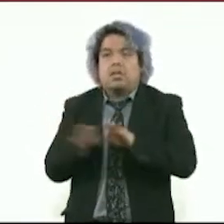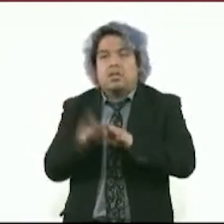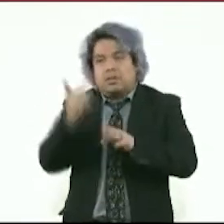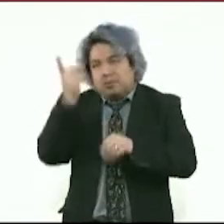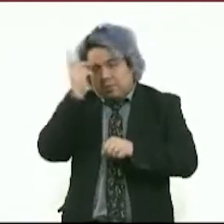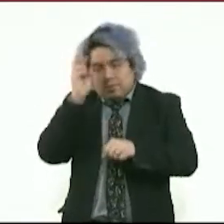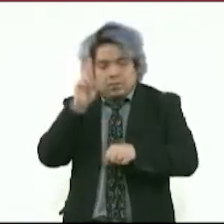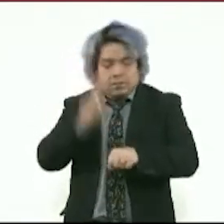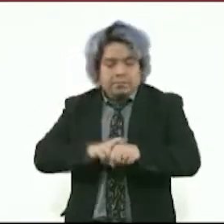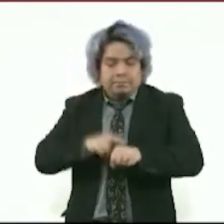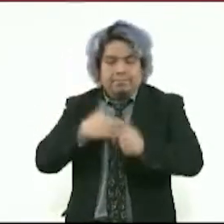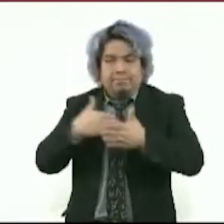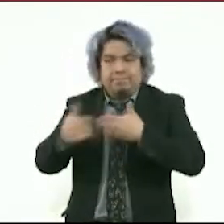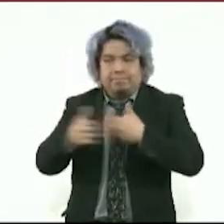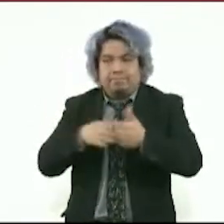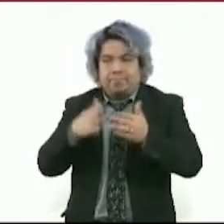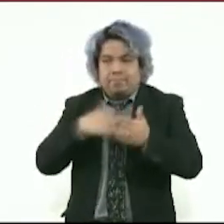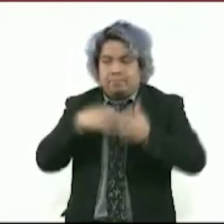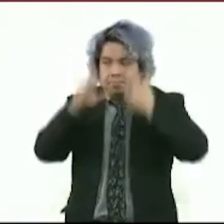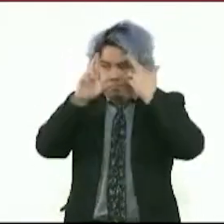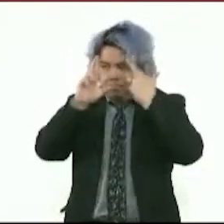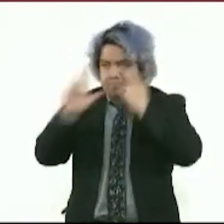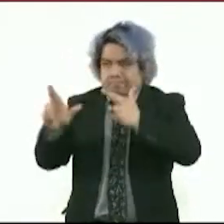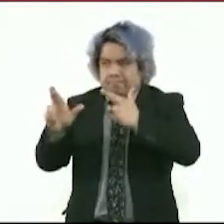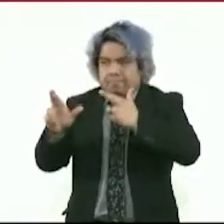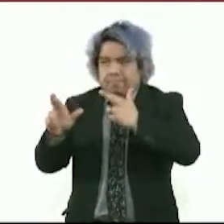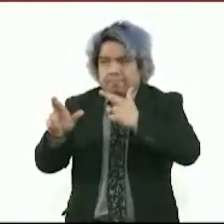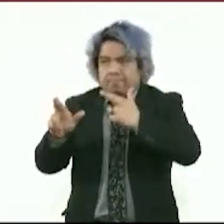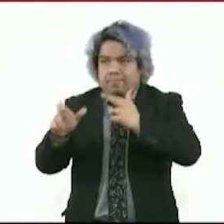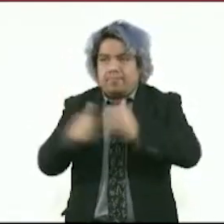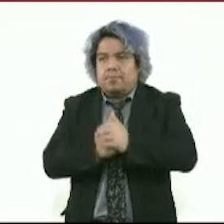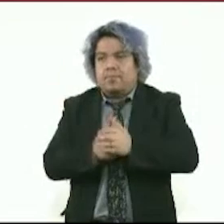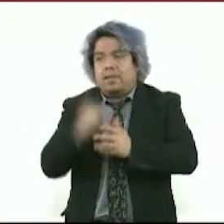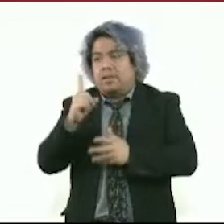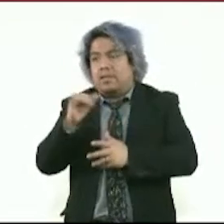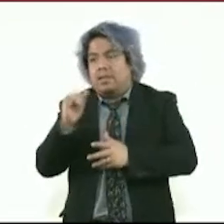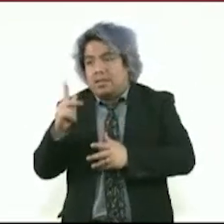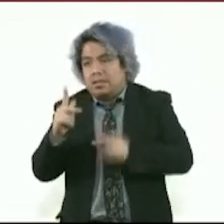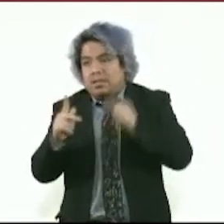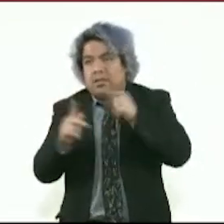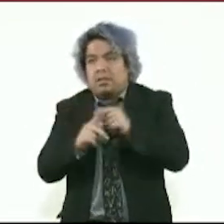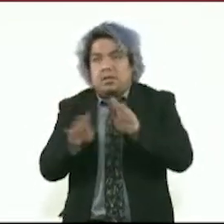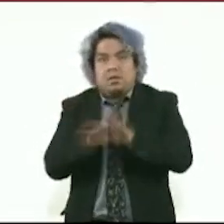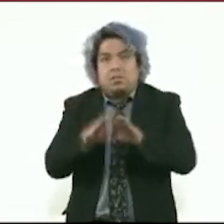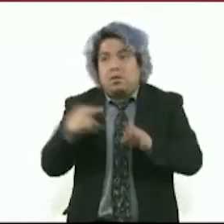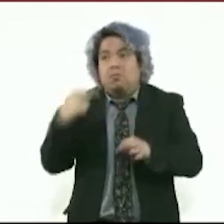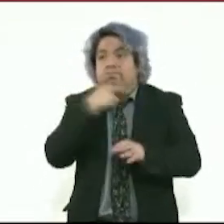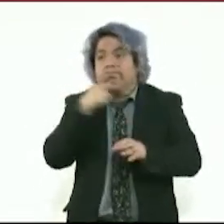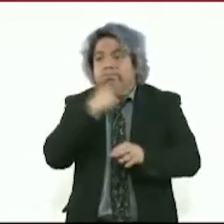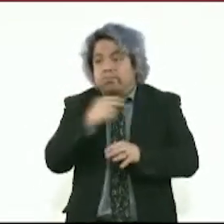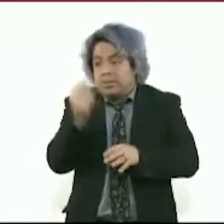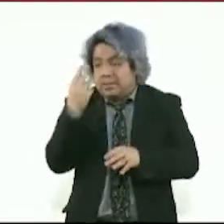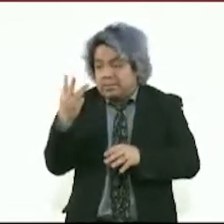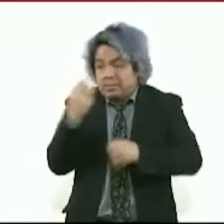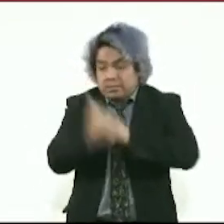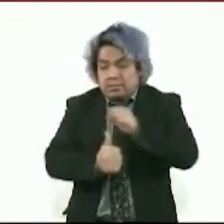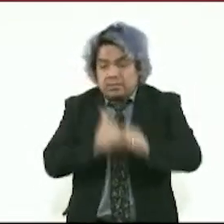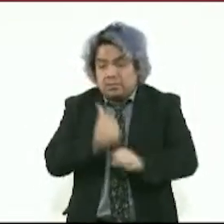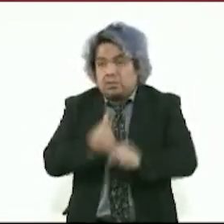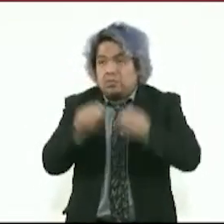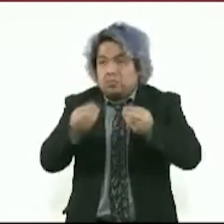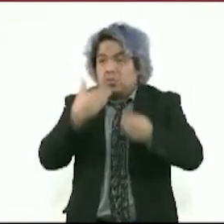hizo el informe sobre la investigación de ivermectina, así como a la secretaria de Salud, Oliva López Arellano.